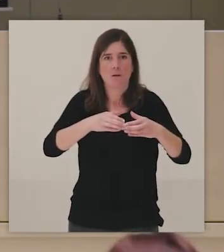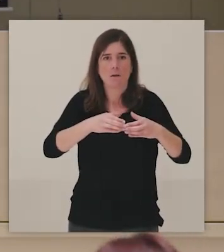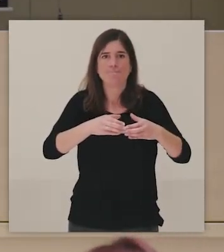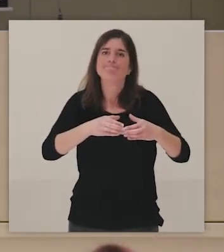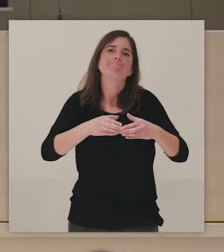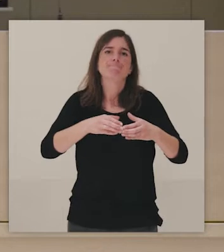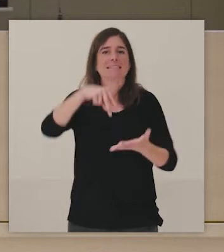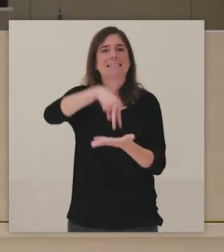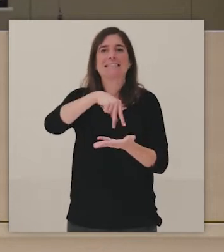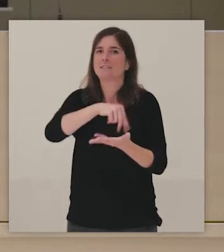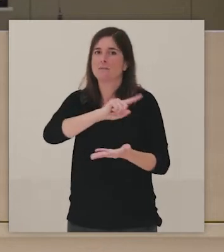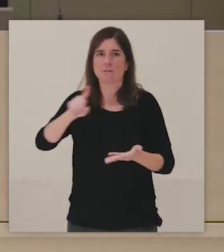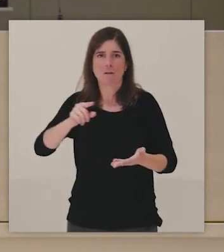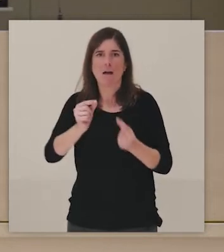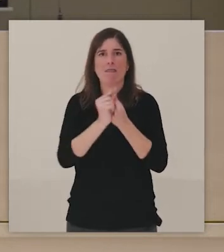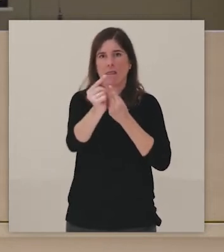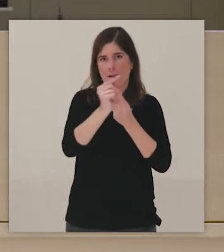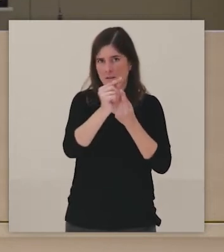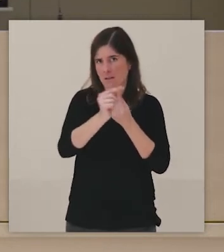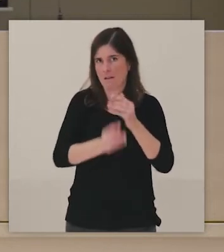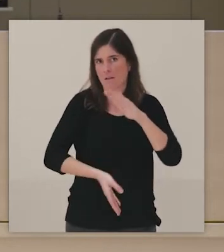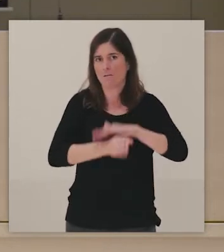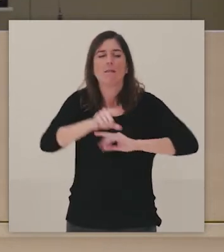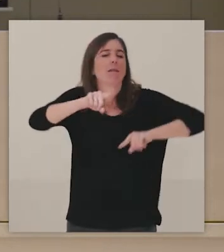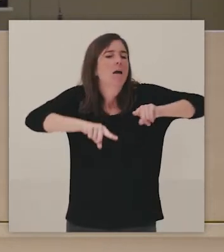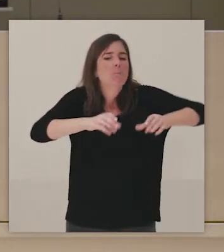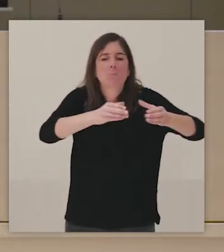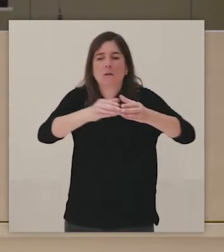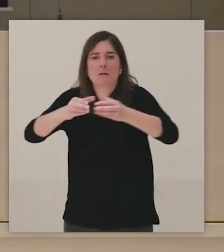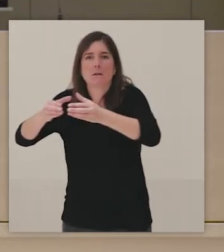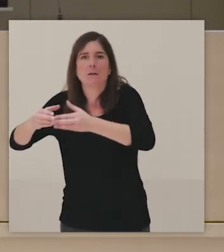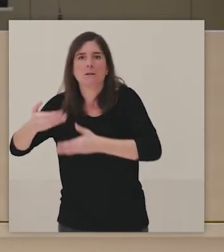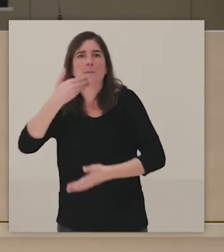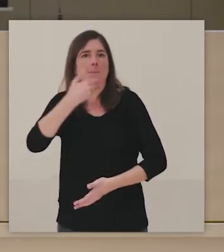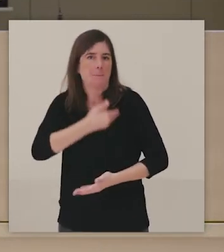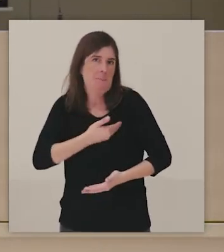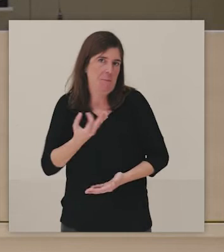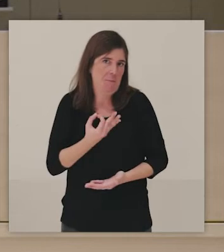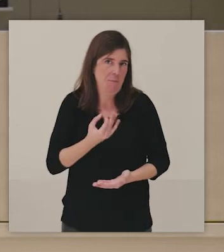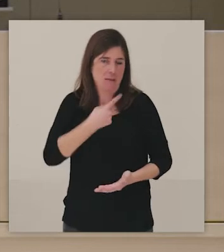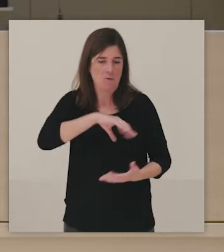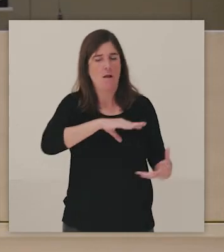desde lo digital y así lo hacemos, según ellos nos van solicitando.